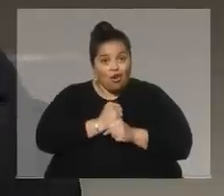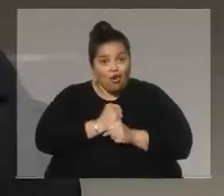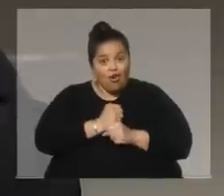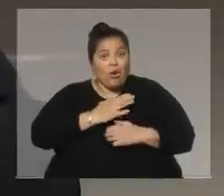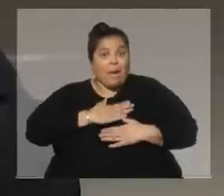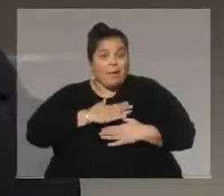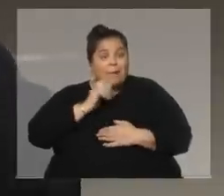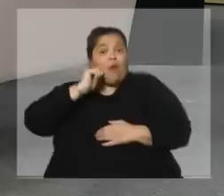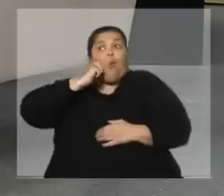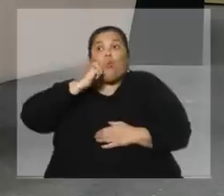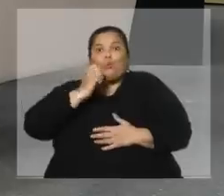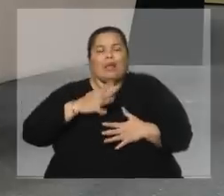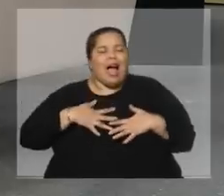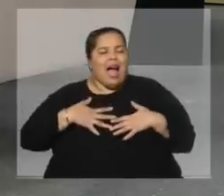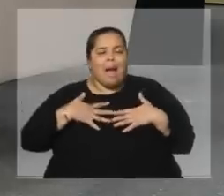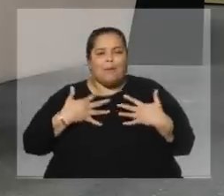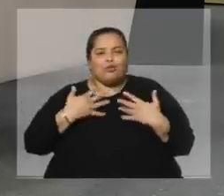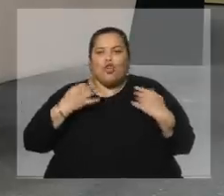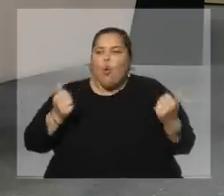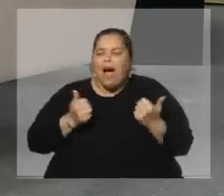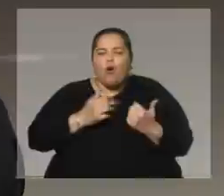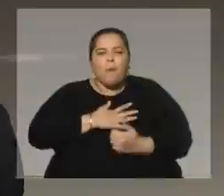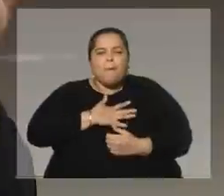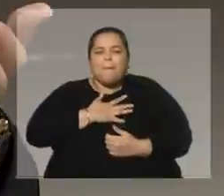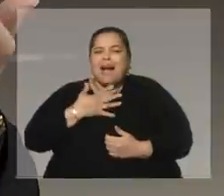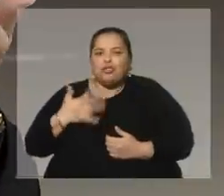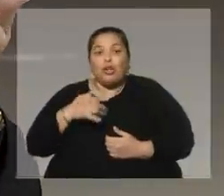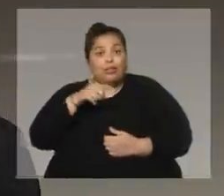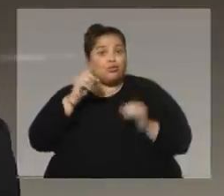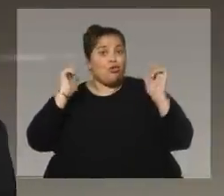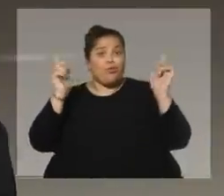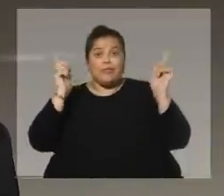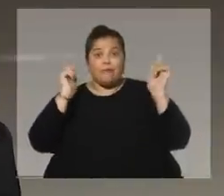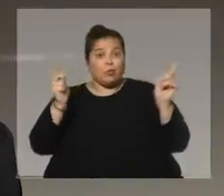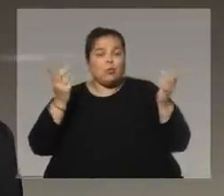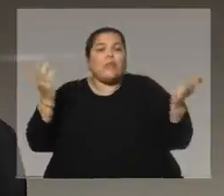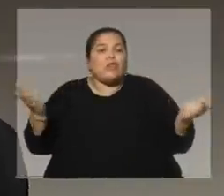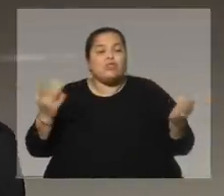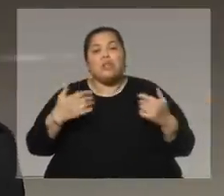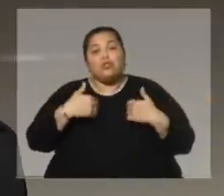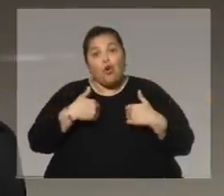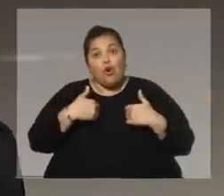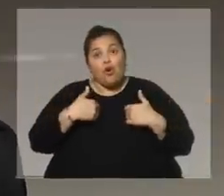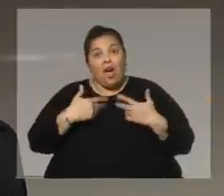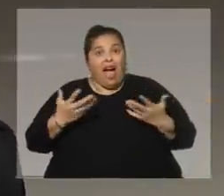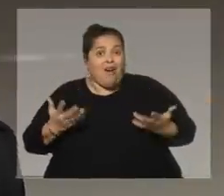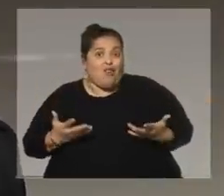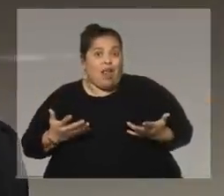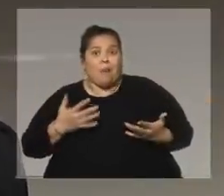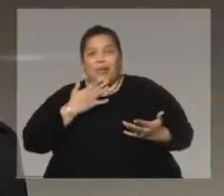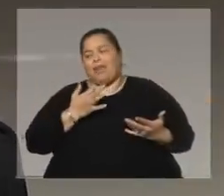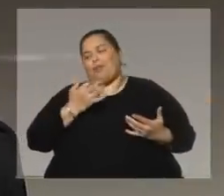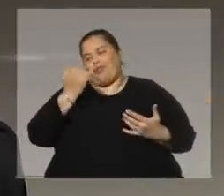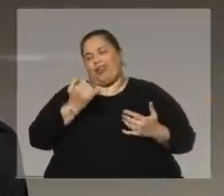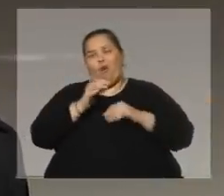apasiona, lo que hago, lo hago con pasión, es un disfrute. Y yo, a esta altura, hay amigos muy